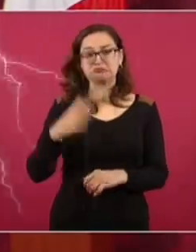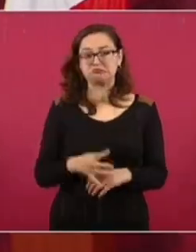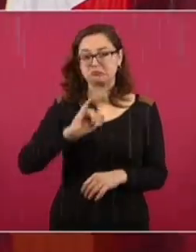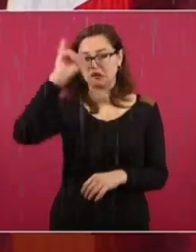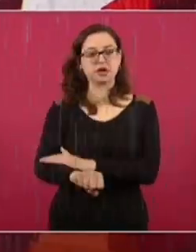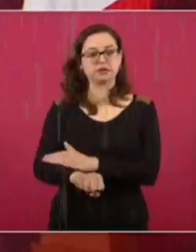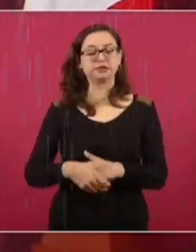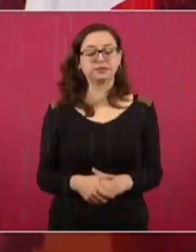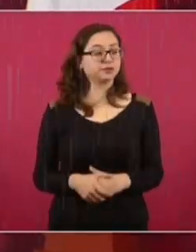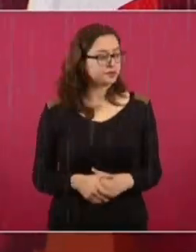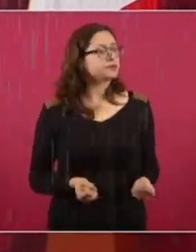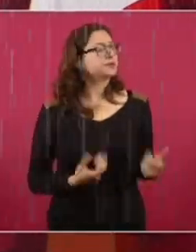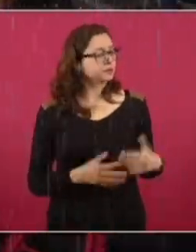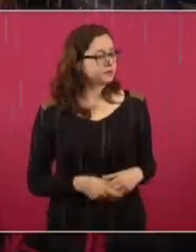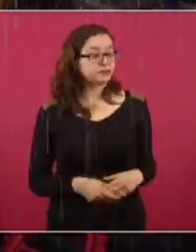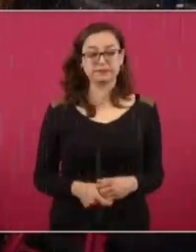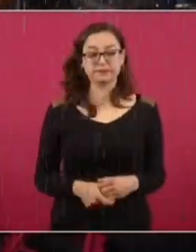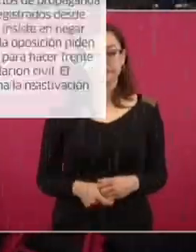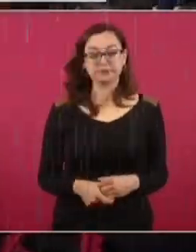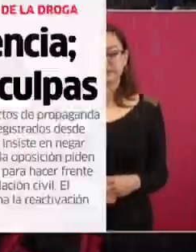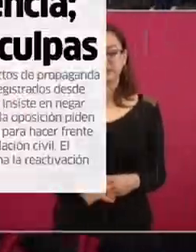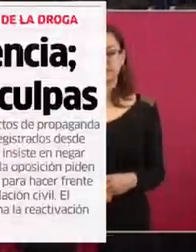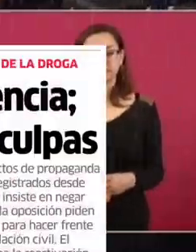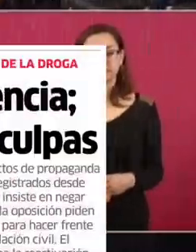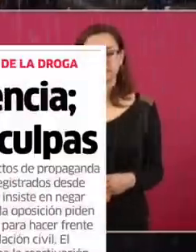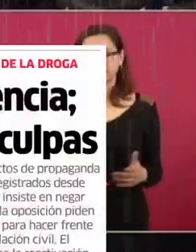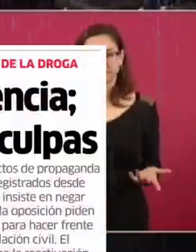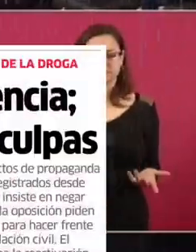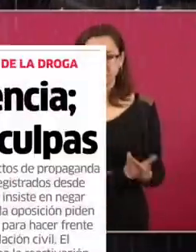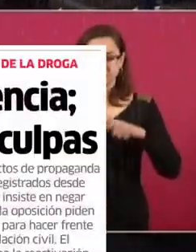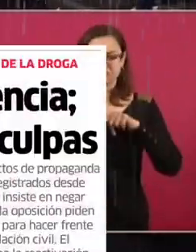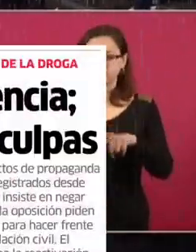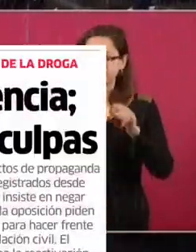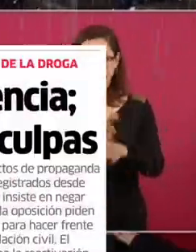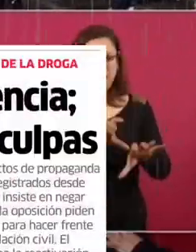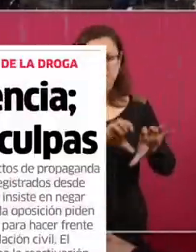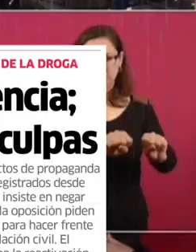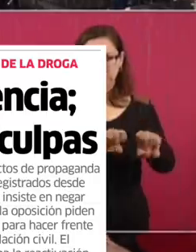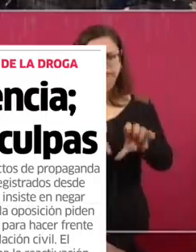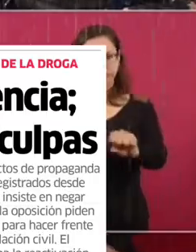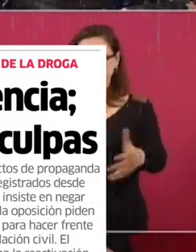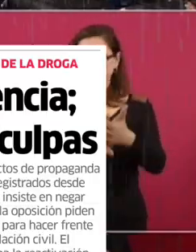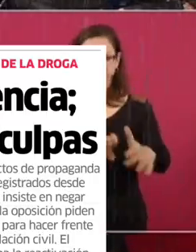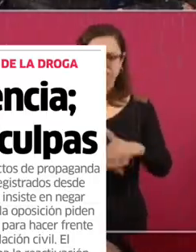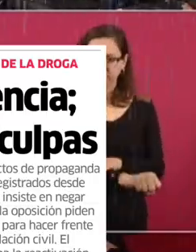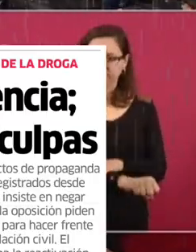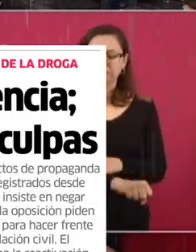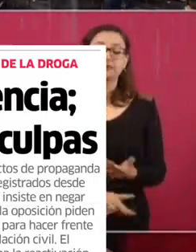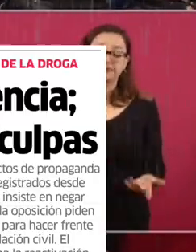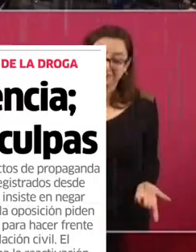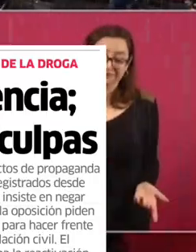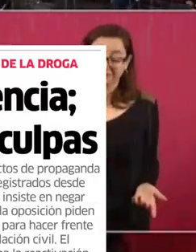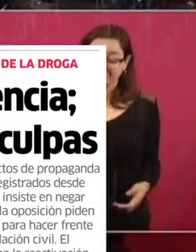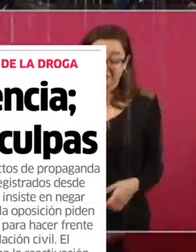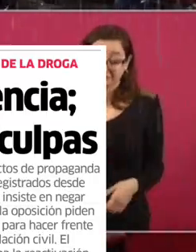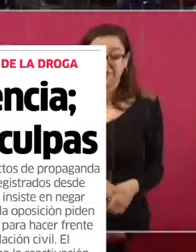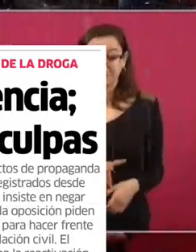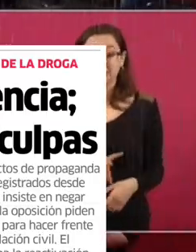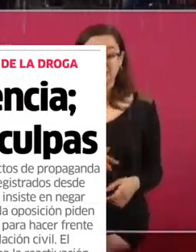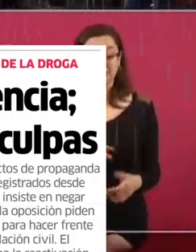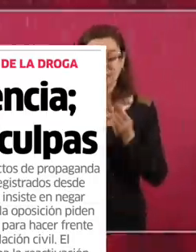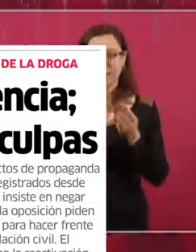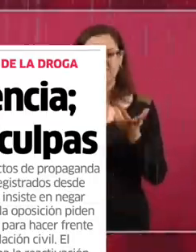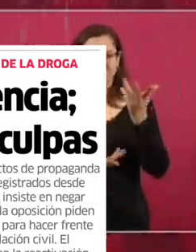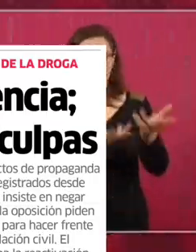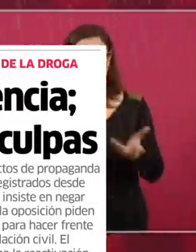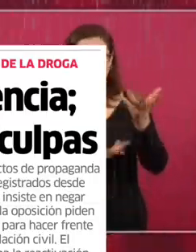jefes. ¿Cuántos? Seis. Y se va a continuar con las detenciones. Y desde luego que hubo propaganda de parte